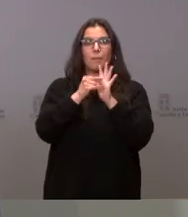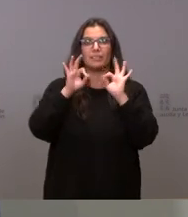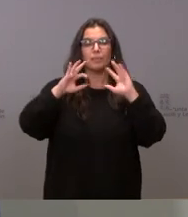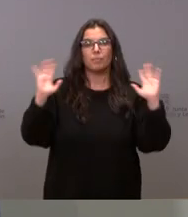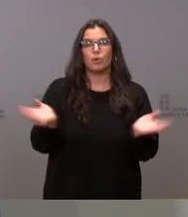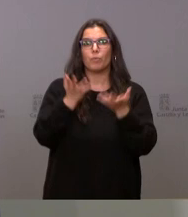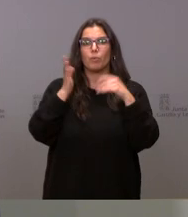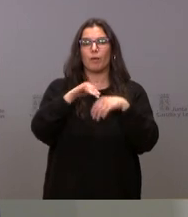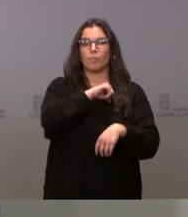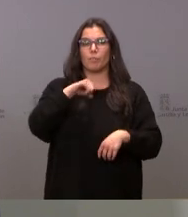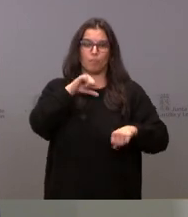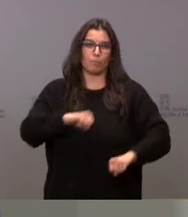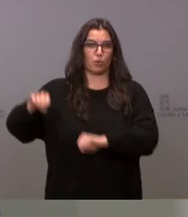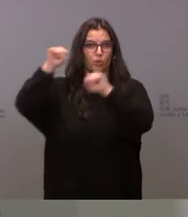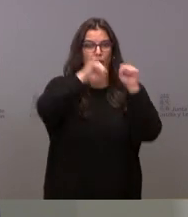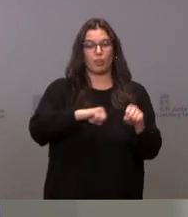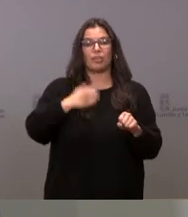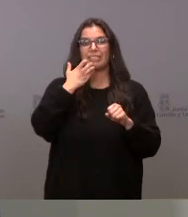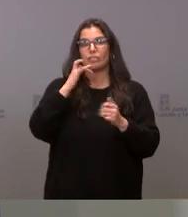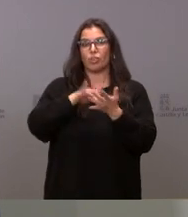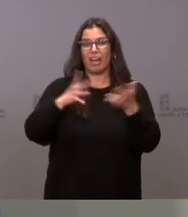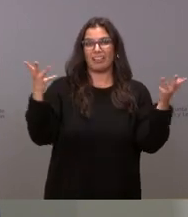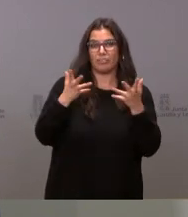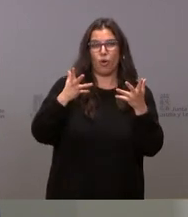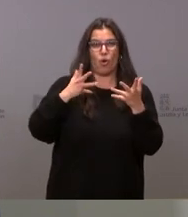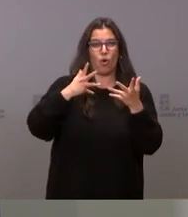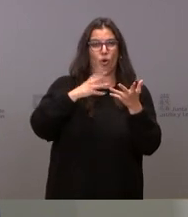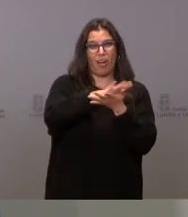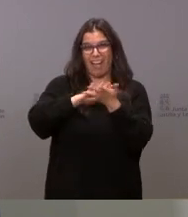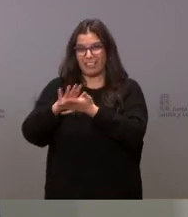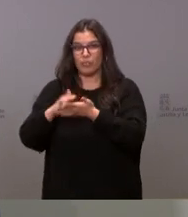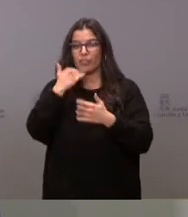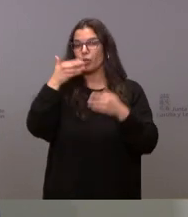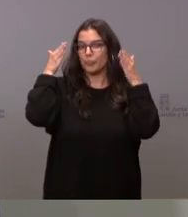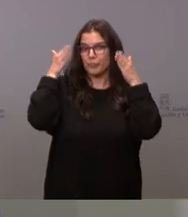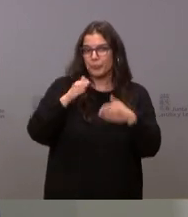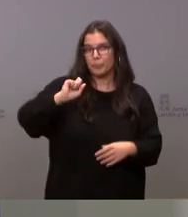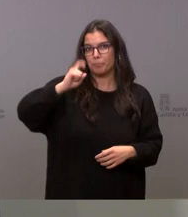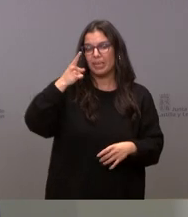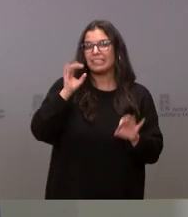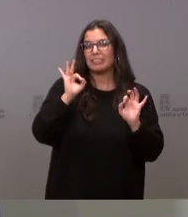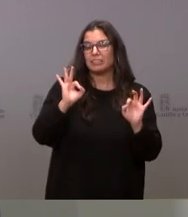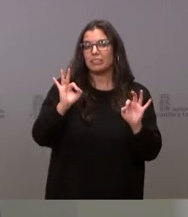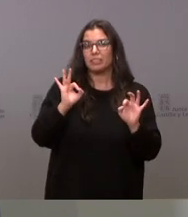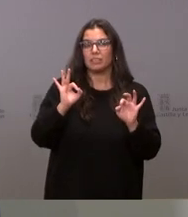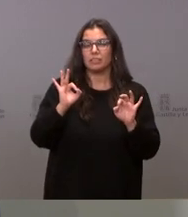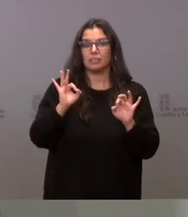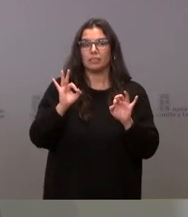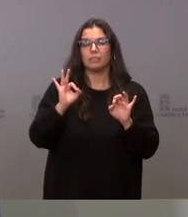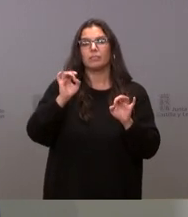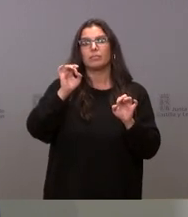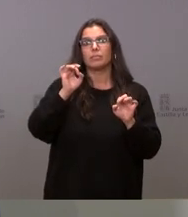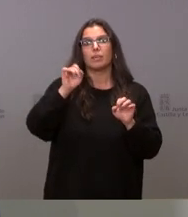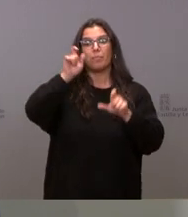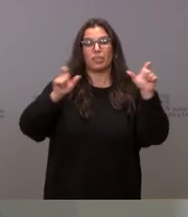Autoprotección de Castilla y León frente a emergencias y catástrofes dirigido fundamentalmente a la población